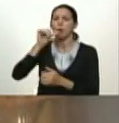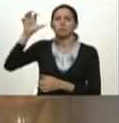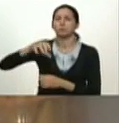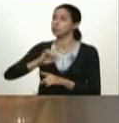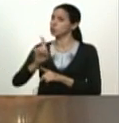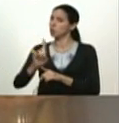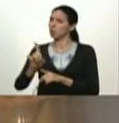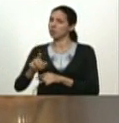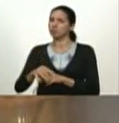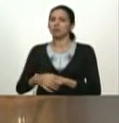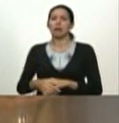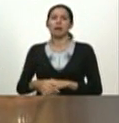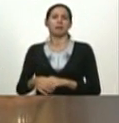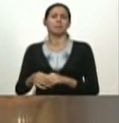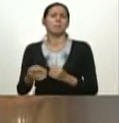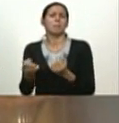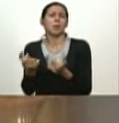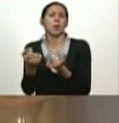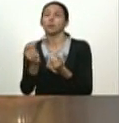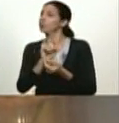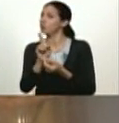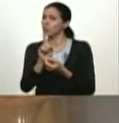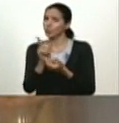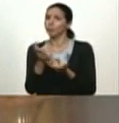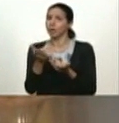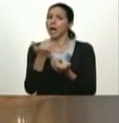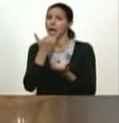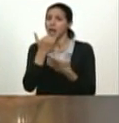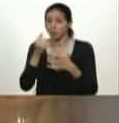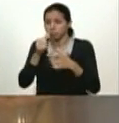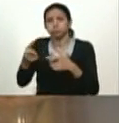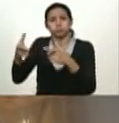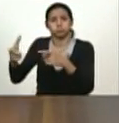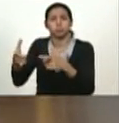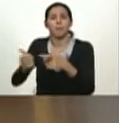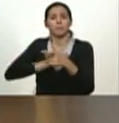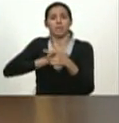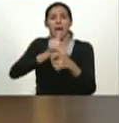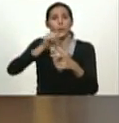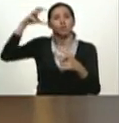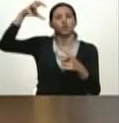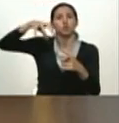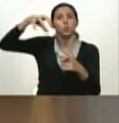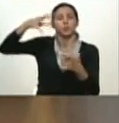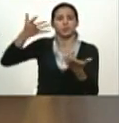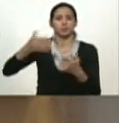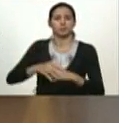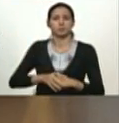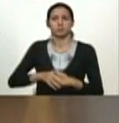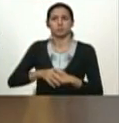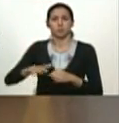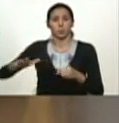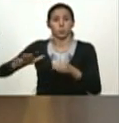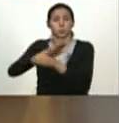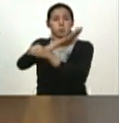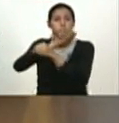no, eso es marginal y es pequeñito ah, pero el pequeñito llena un huequito y otro huequito y cuando te das cuenta llenas un vacío